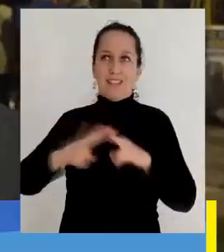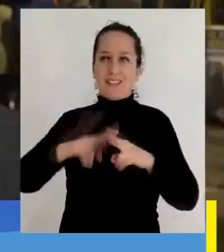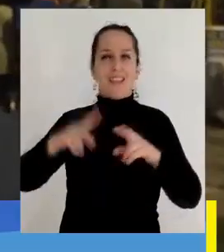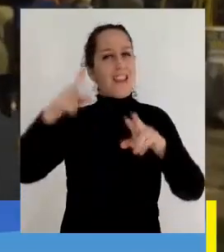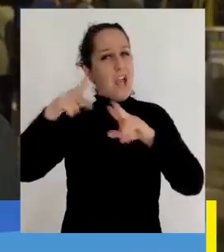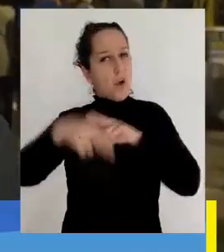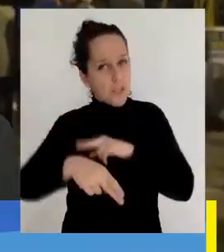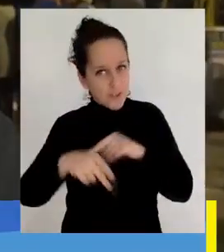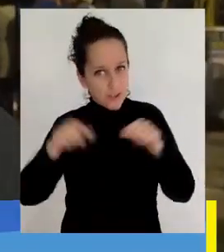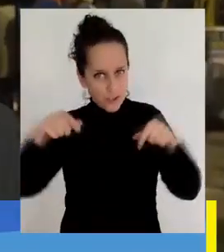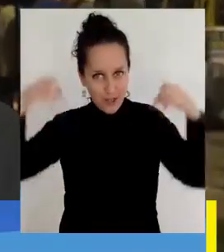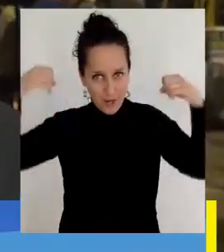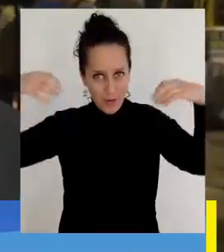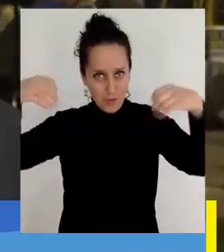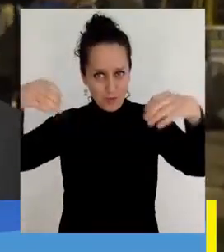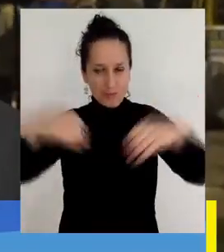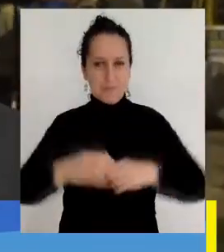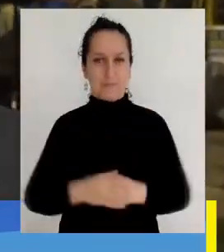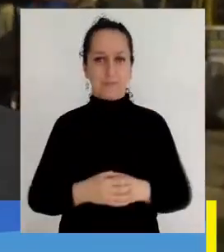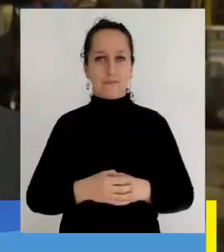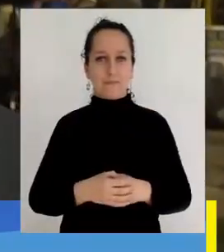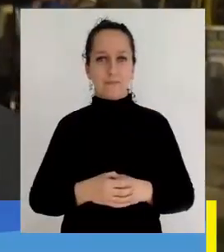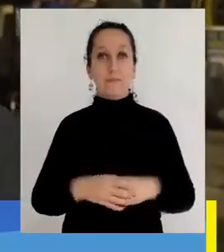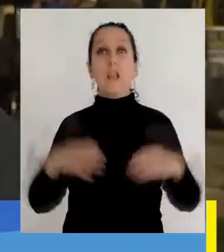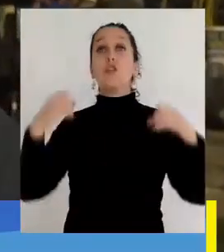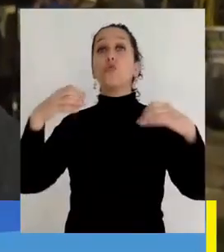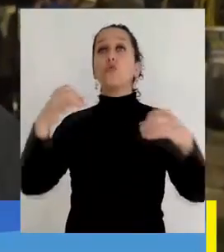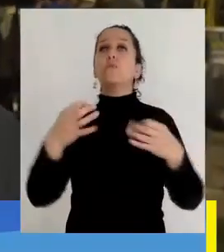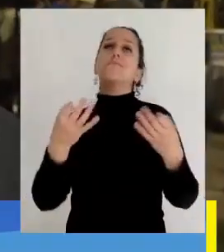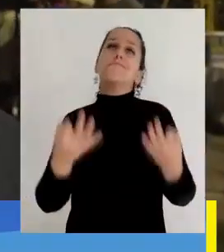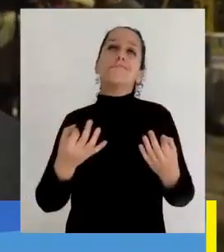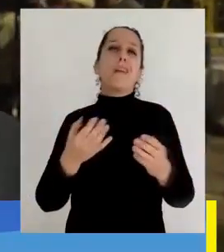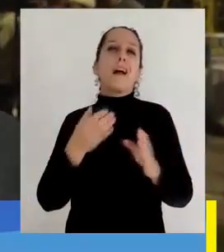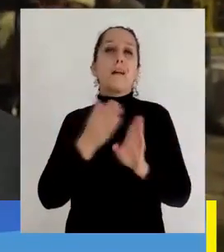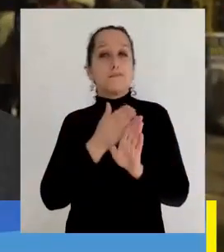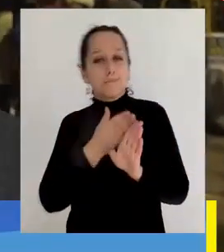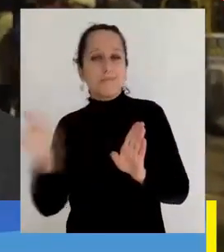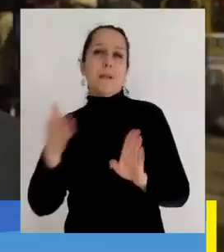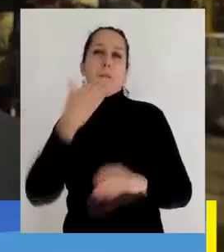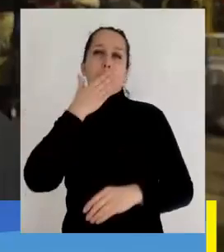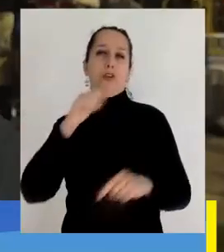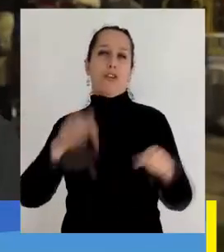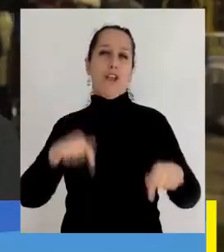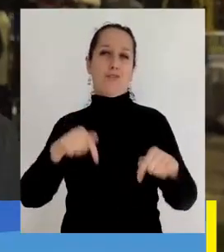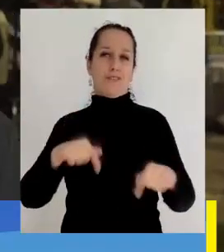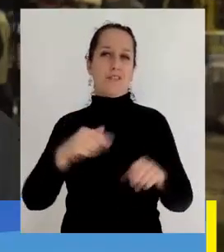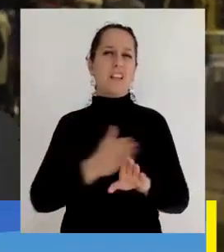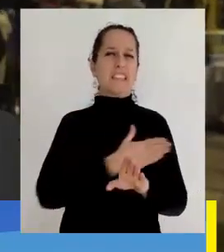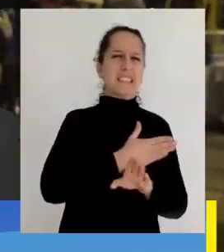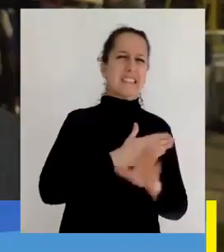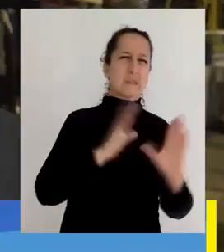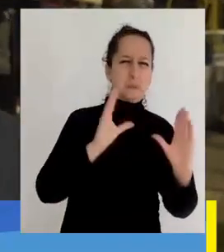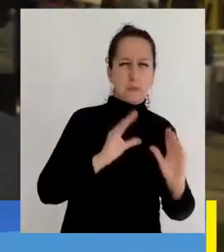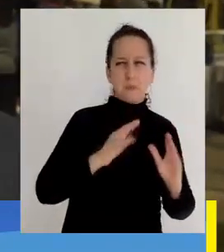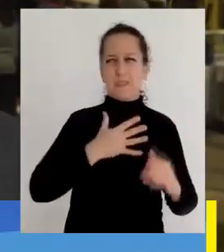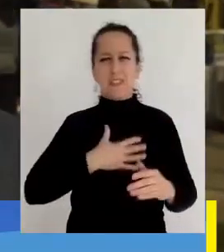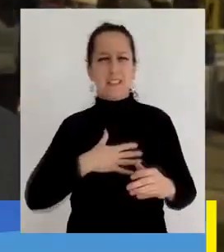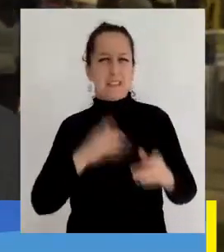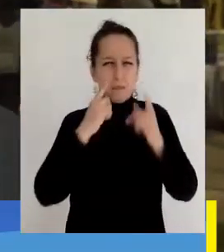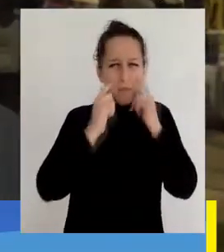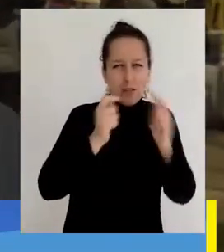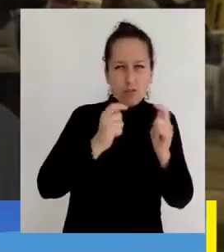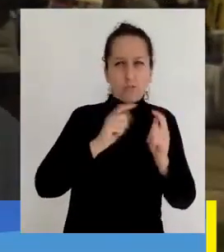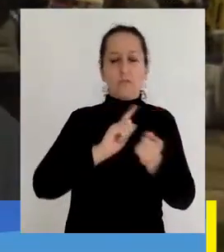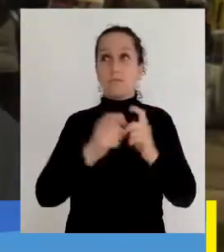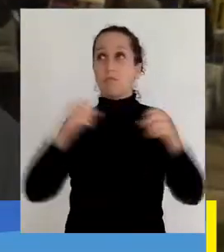hito de inauguración de estas iluminarias que sin duda van a marcar un antes y un después en relación a lo que es la percepción